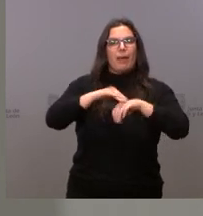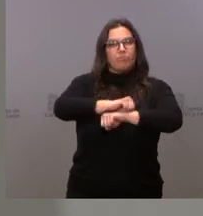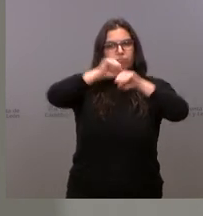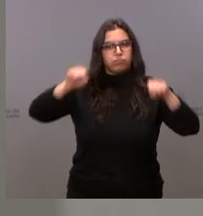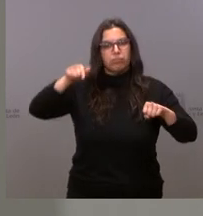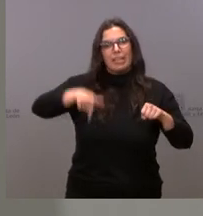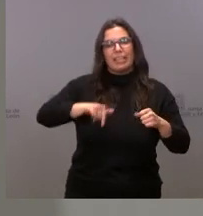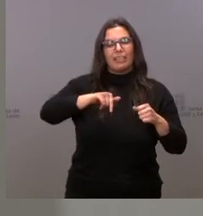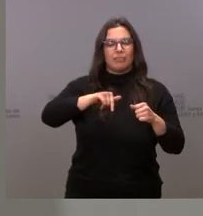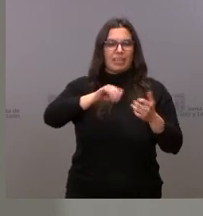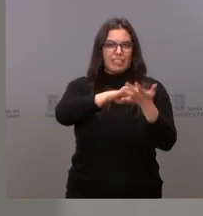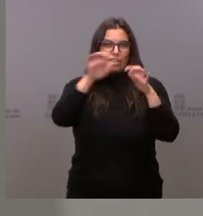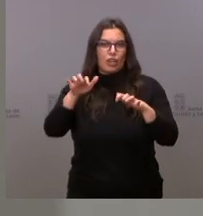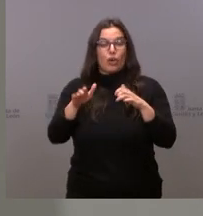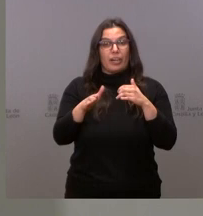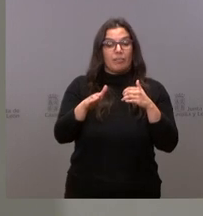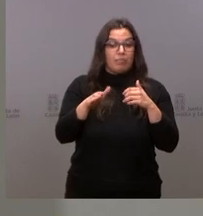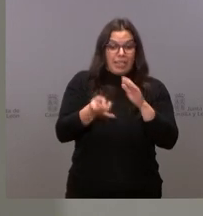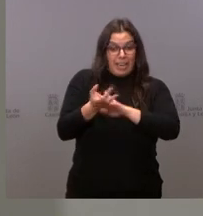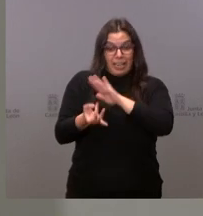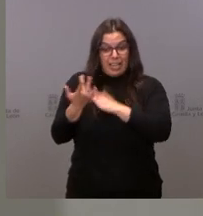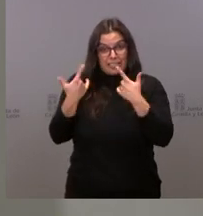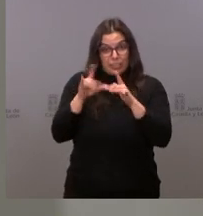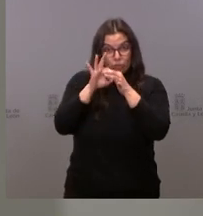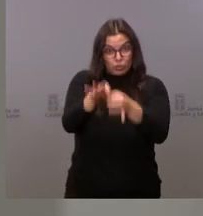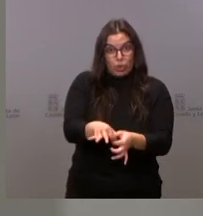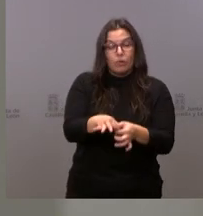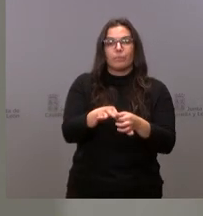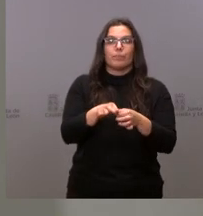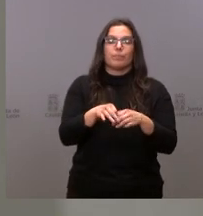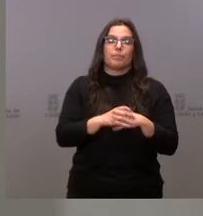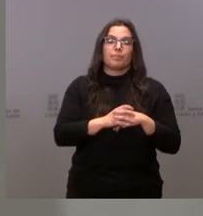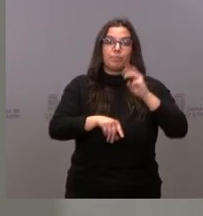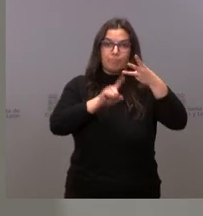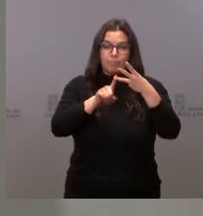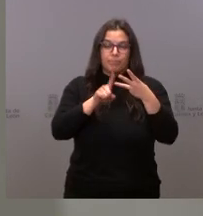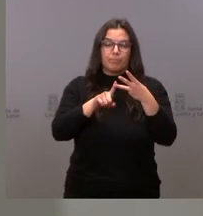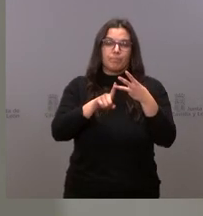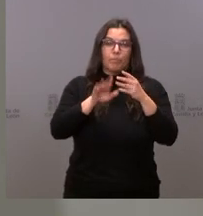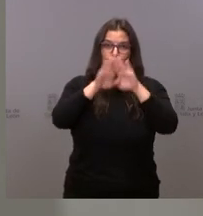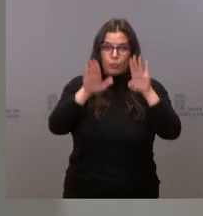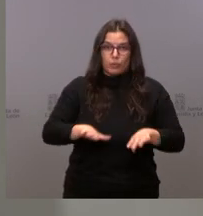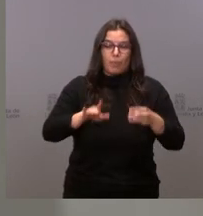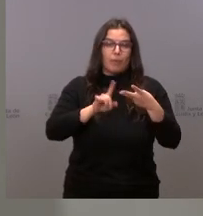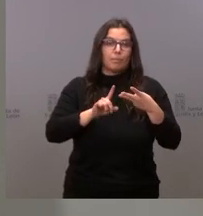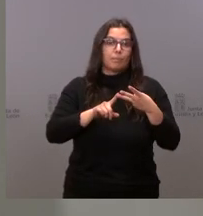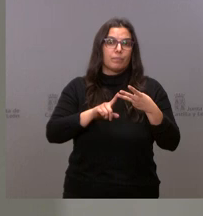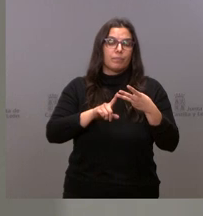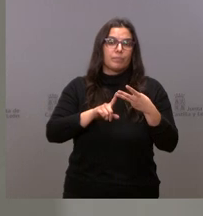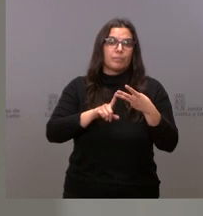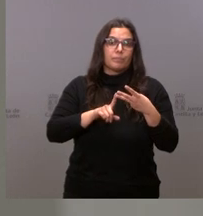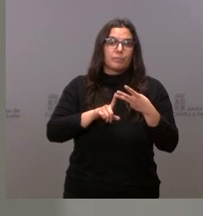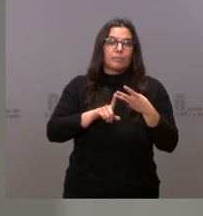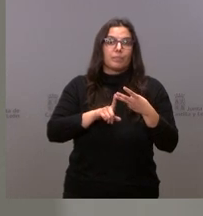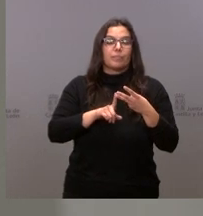estable la innovación que se genere en este sector de cuidados y dependencia. Y la tercera y la última acción consiste en la realización